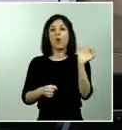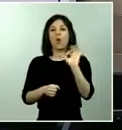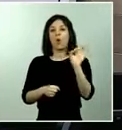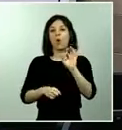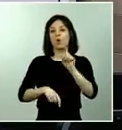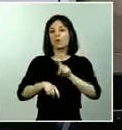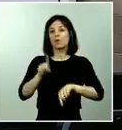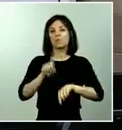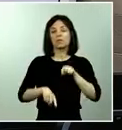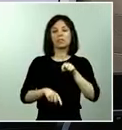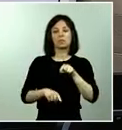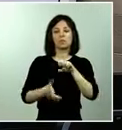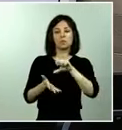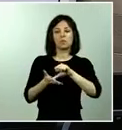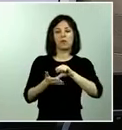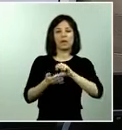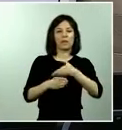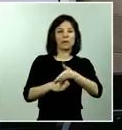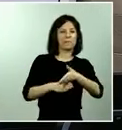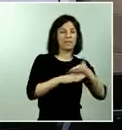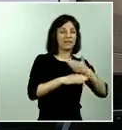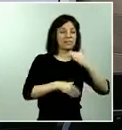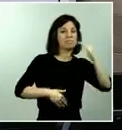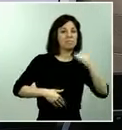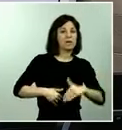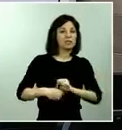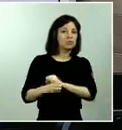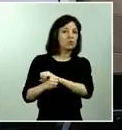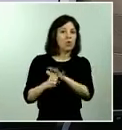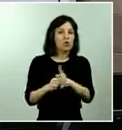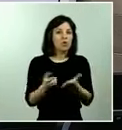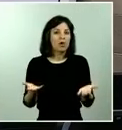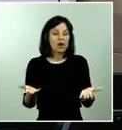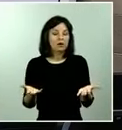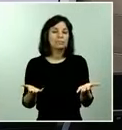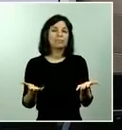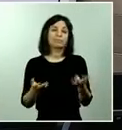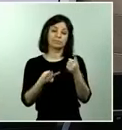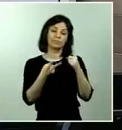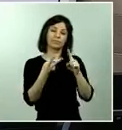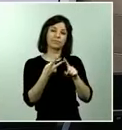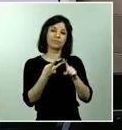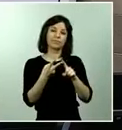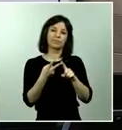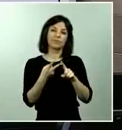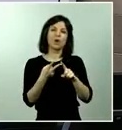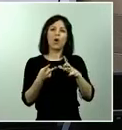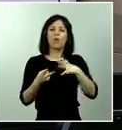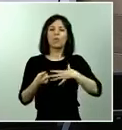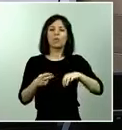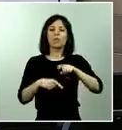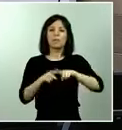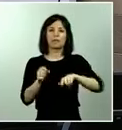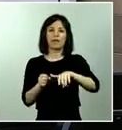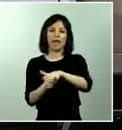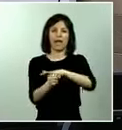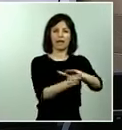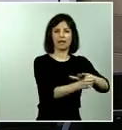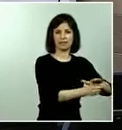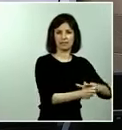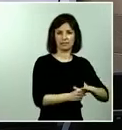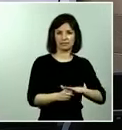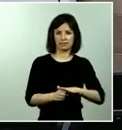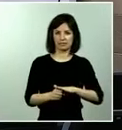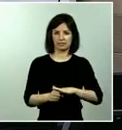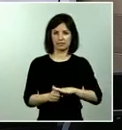afectadas por el coronavirus y por otro lado también si podía ser por áreas esto podría dar lugar a que en aquellas comunidades